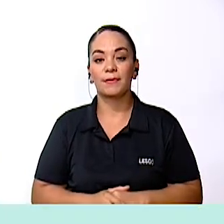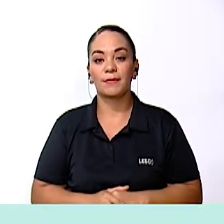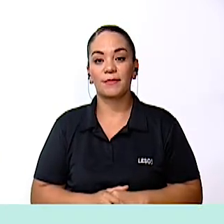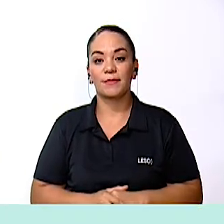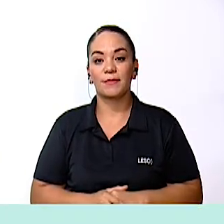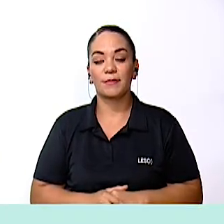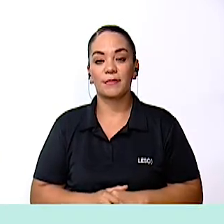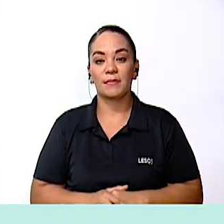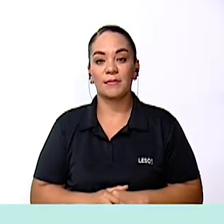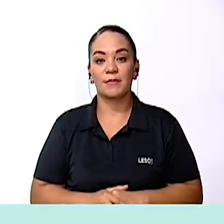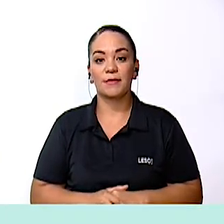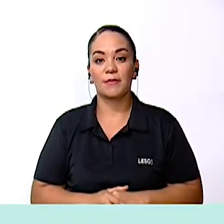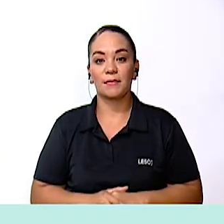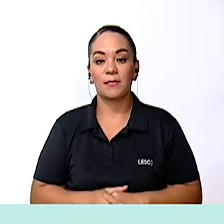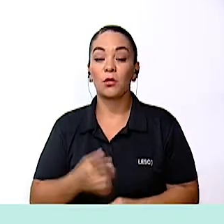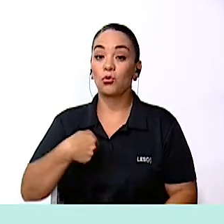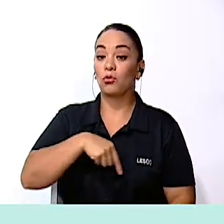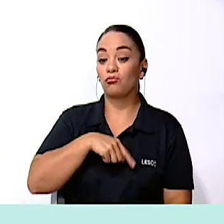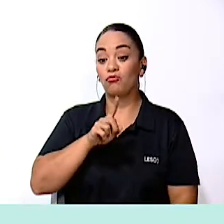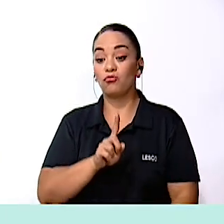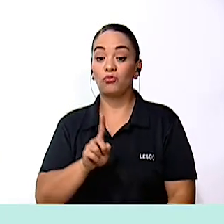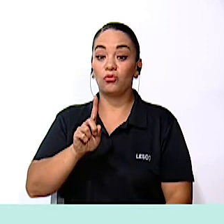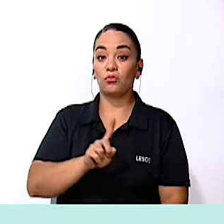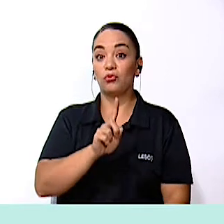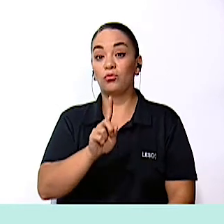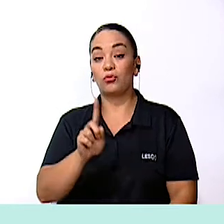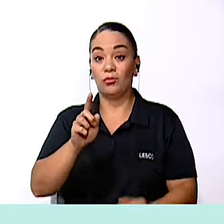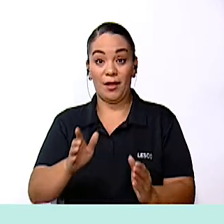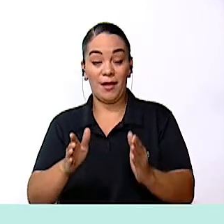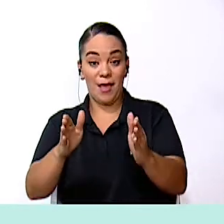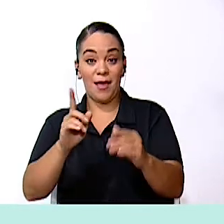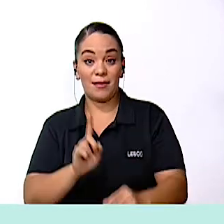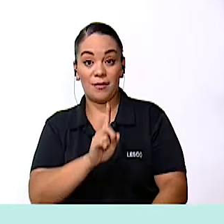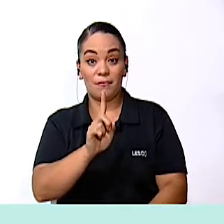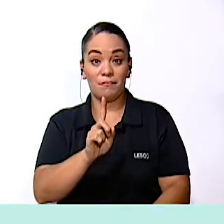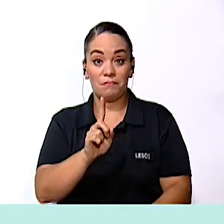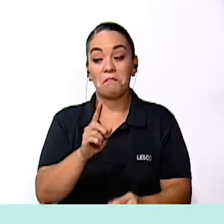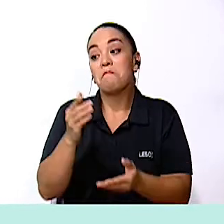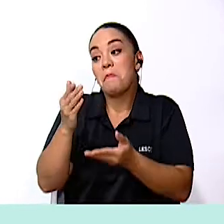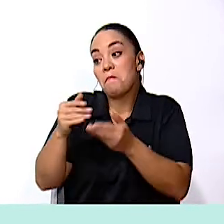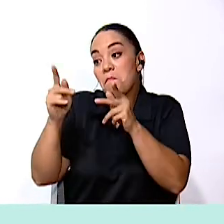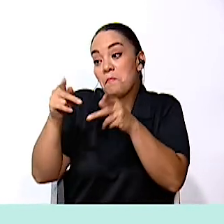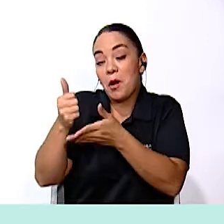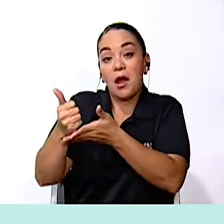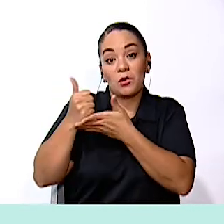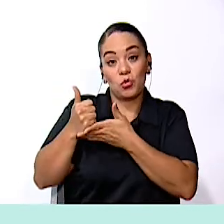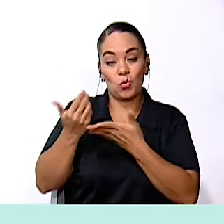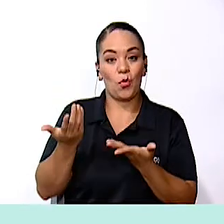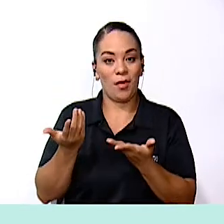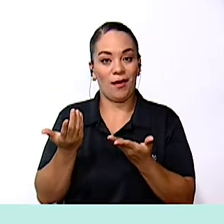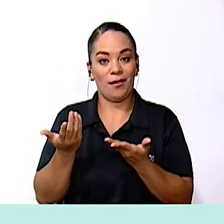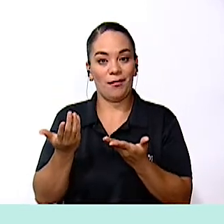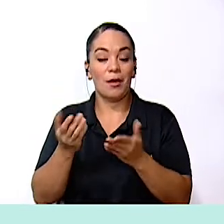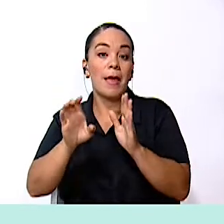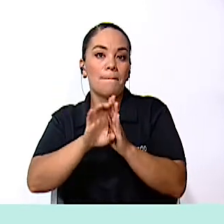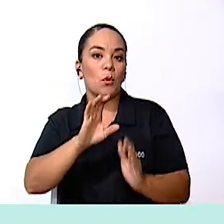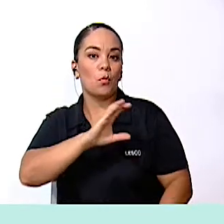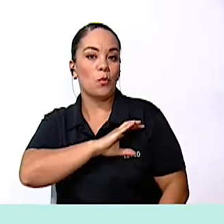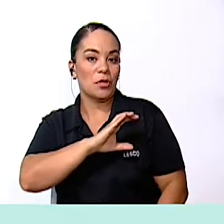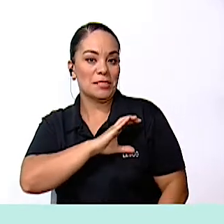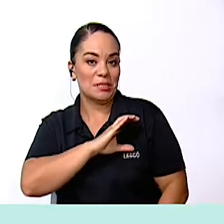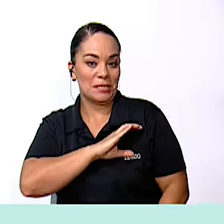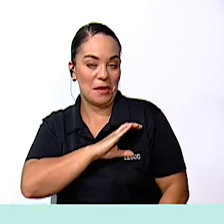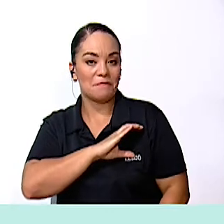Cuando andamos por la calle hay personas que nos ayudan y nos protegen, por ejemplo, la fuerza pública